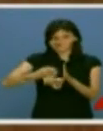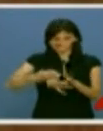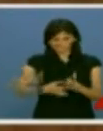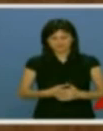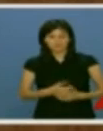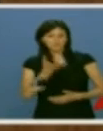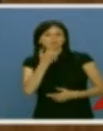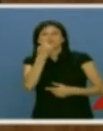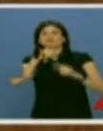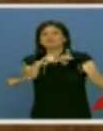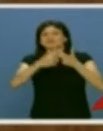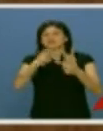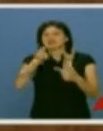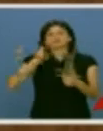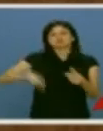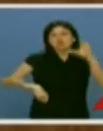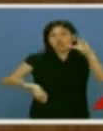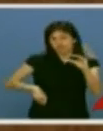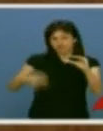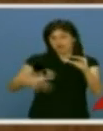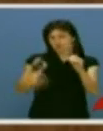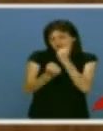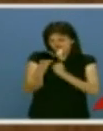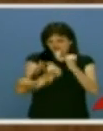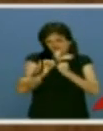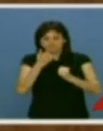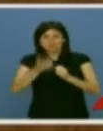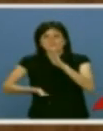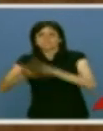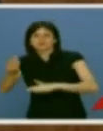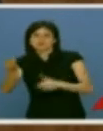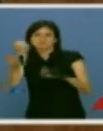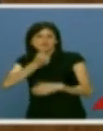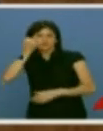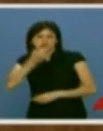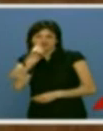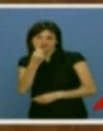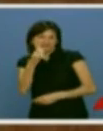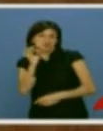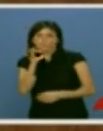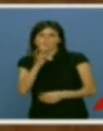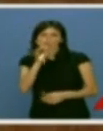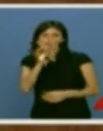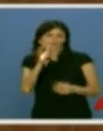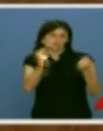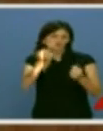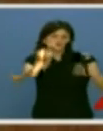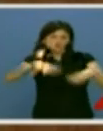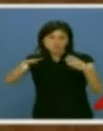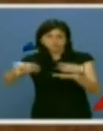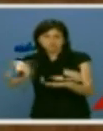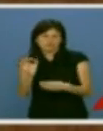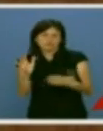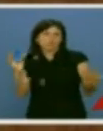si una familia reduce sus ingresos tendrá que ser austera, tendrá que renunciar a salir a cenar todos los sábados o a cambiar de coche cada cuatro años, pero nunca deberá